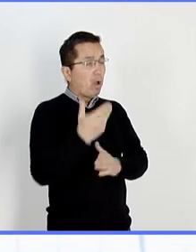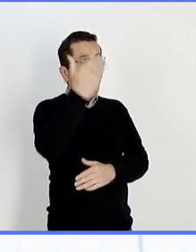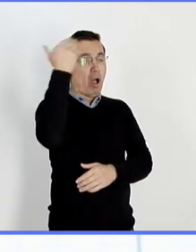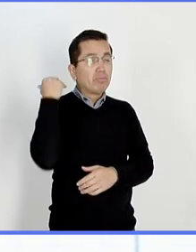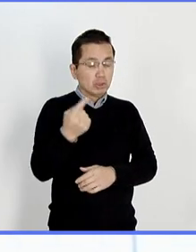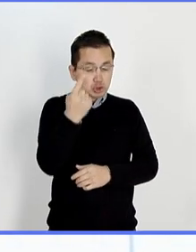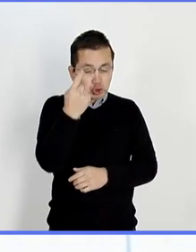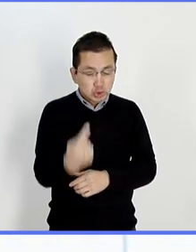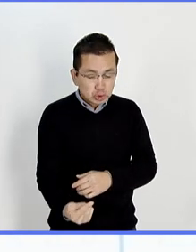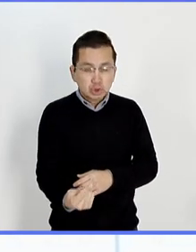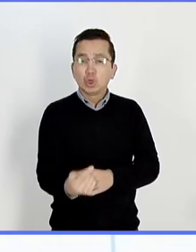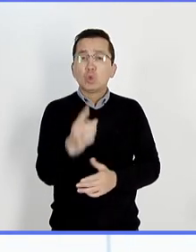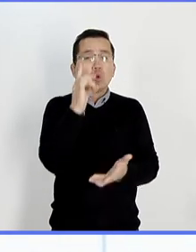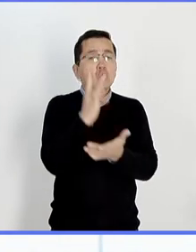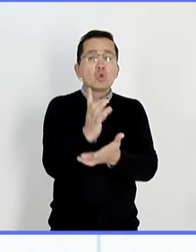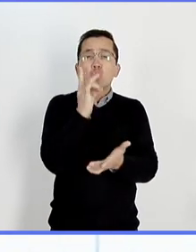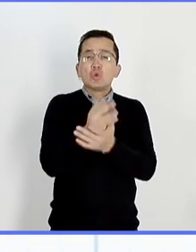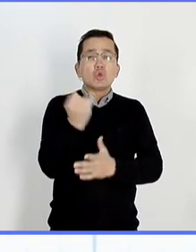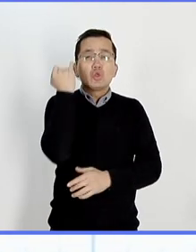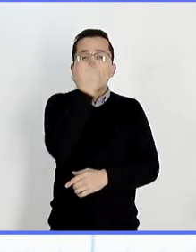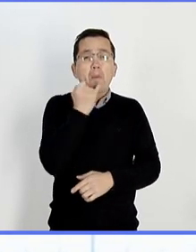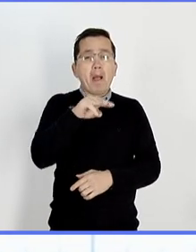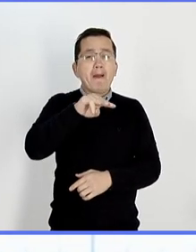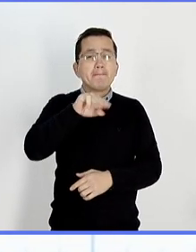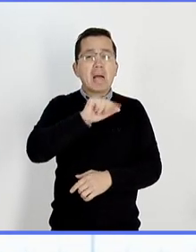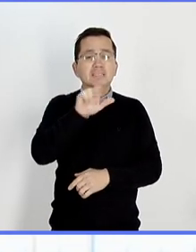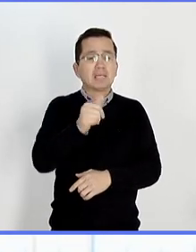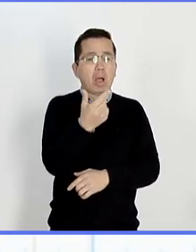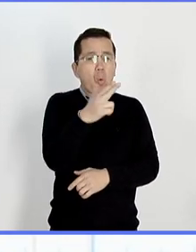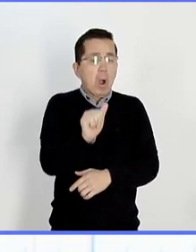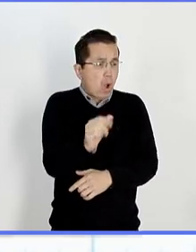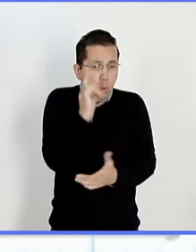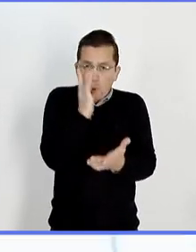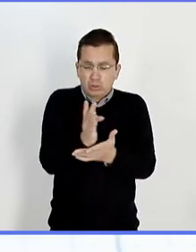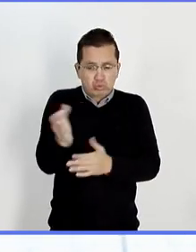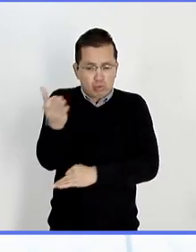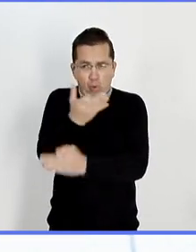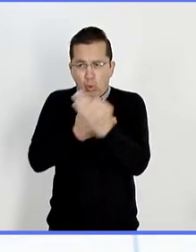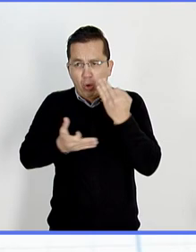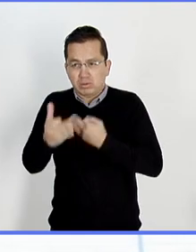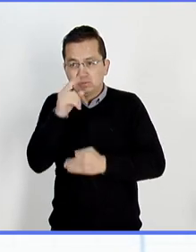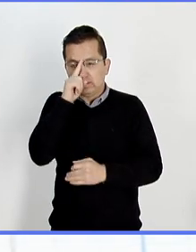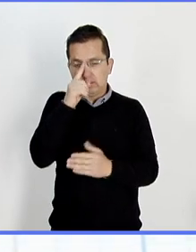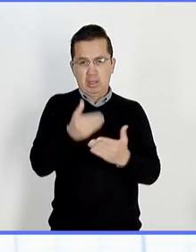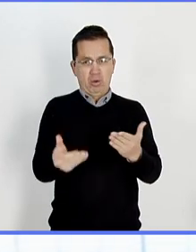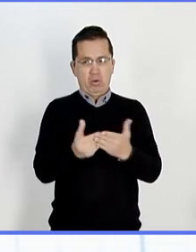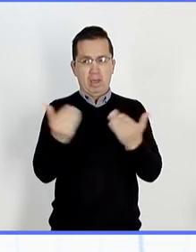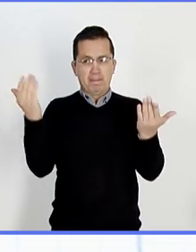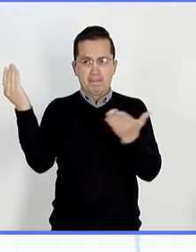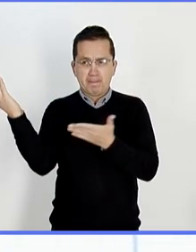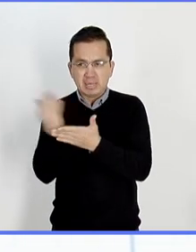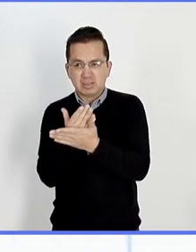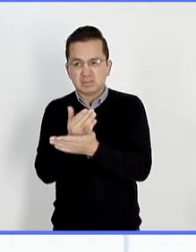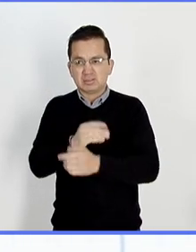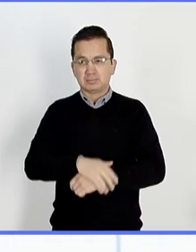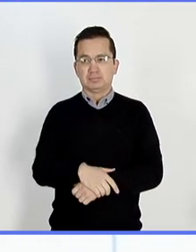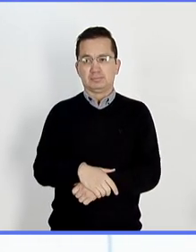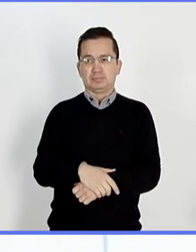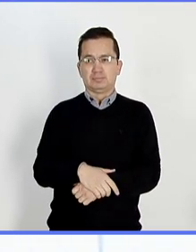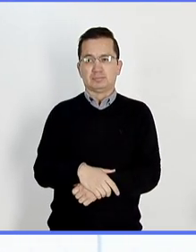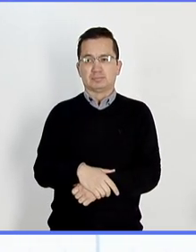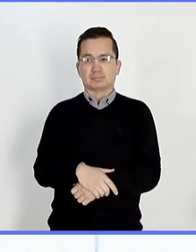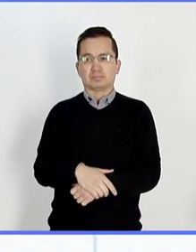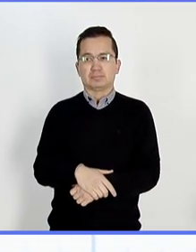encuentro a los alumnos, le digo, pero como no todavía lo saben. Yo, Maraché, conmigo, chico, Kimi,